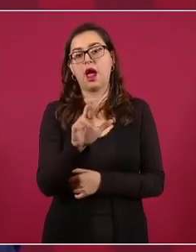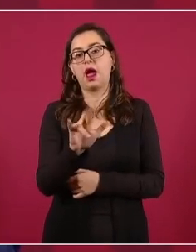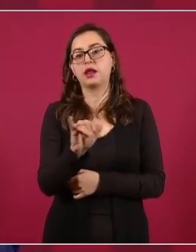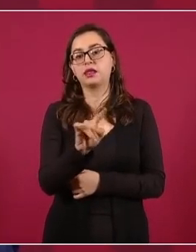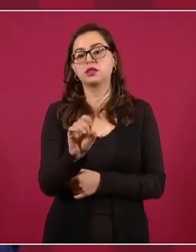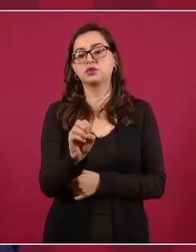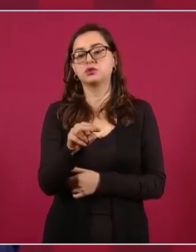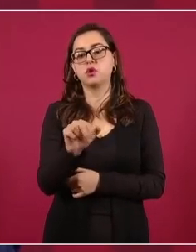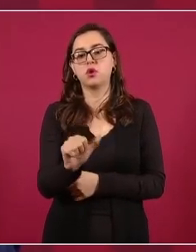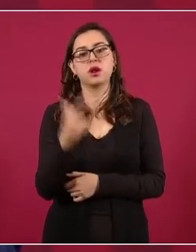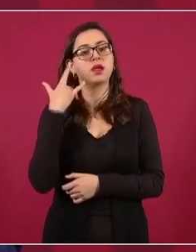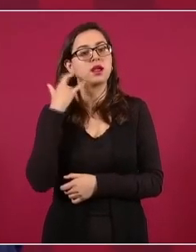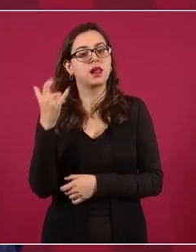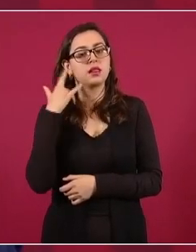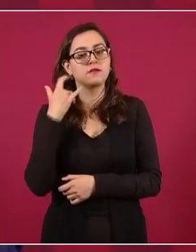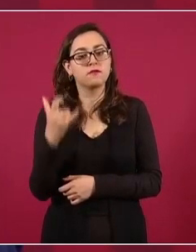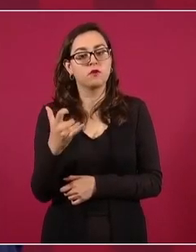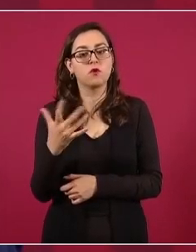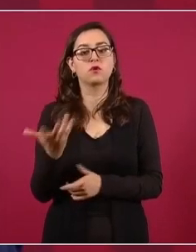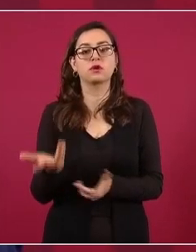industria automotriz. Entonces,